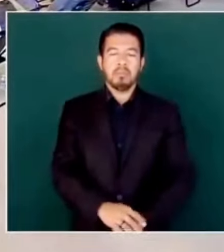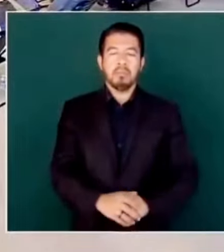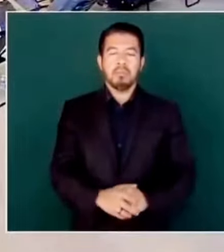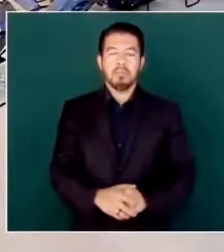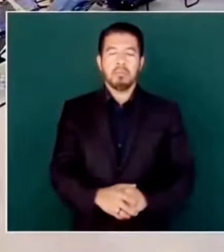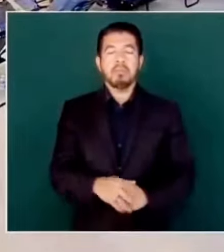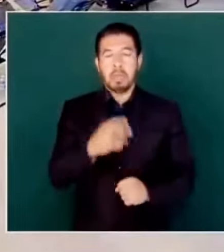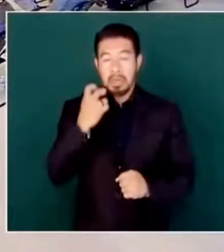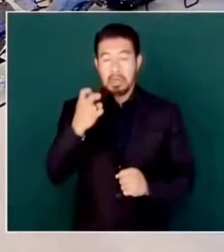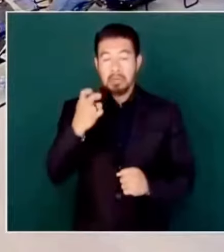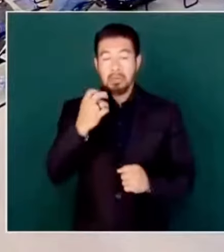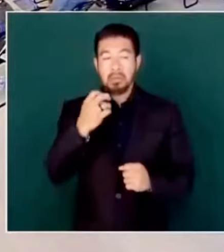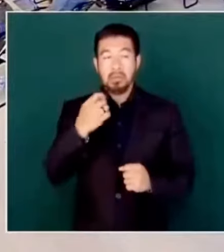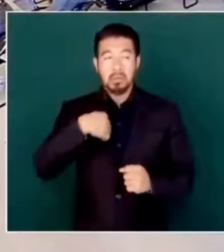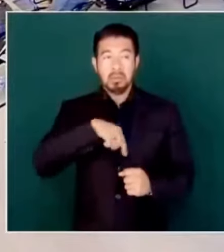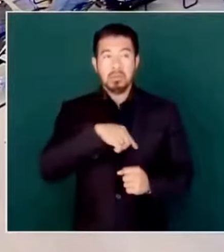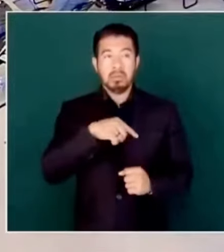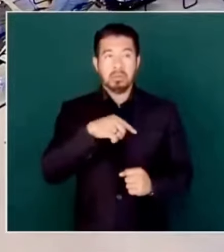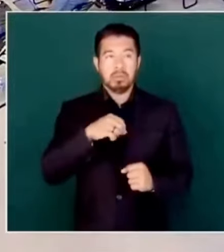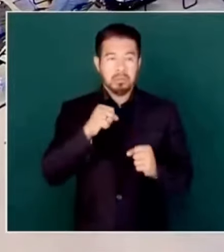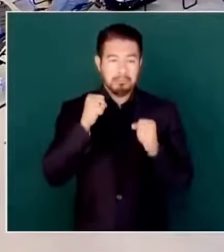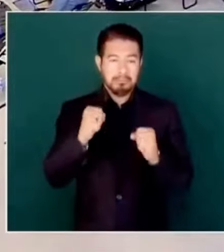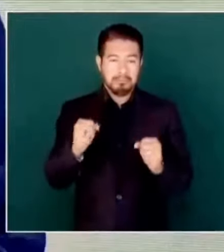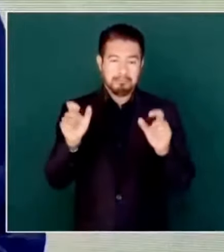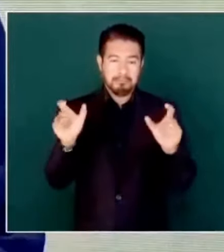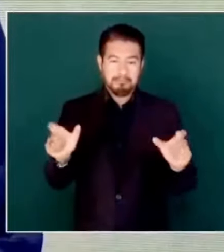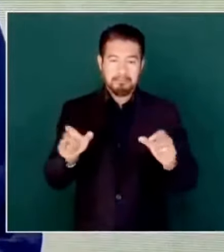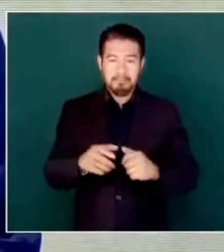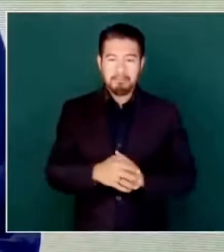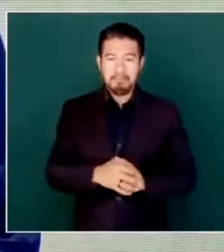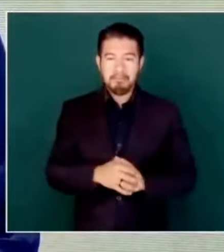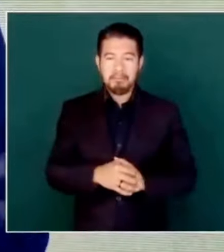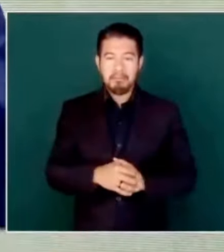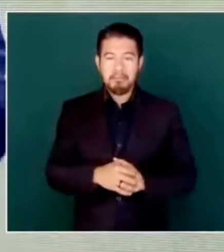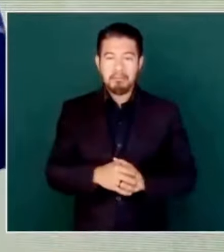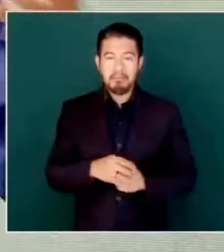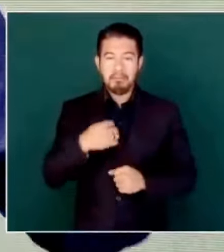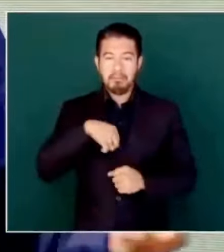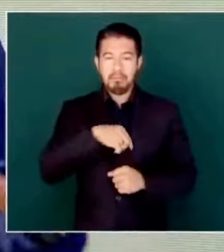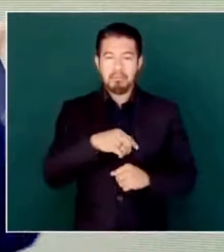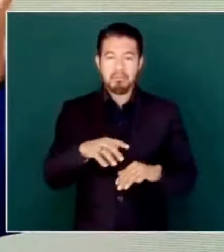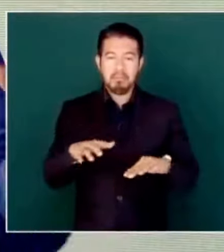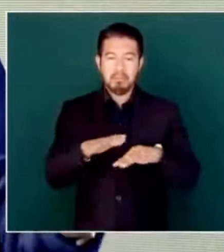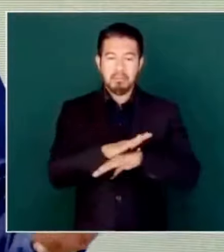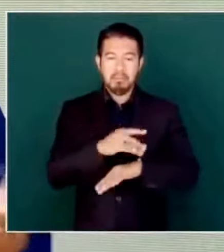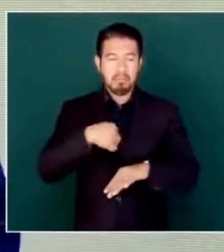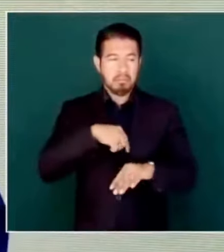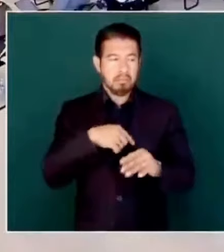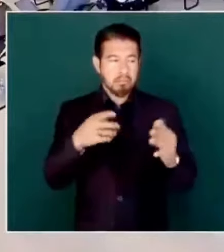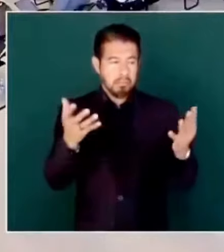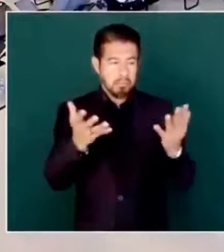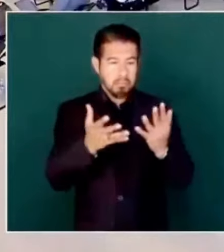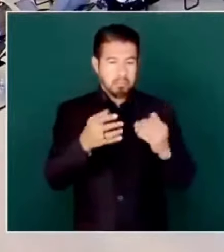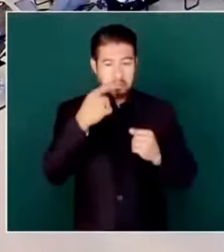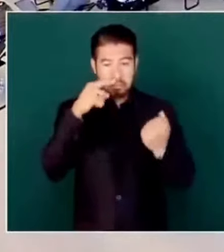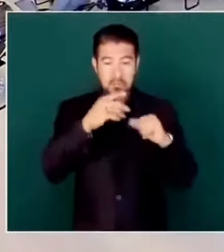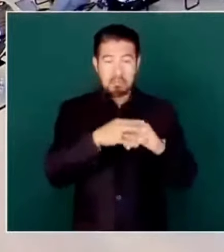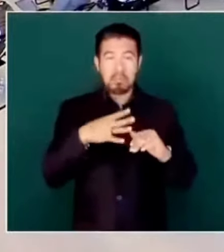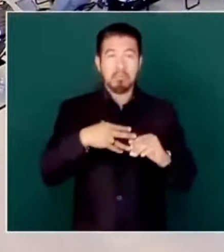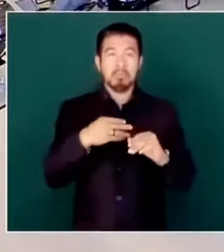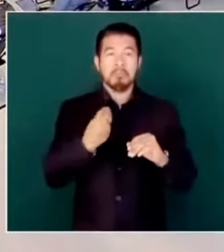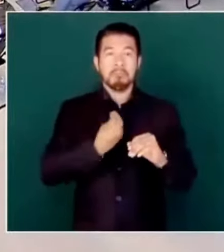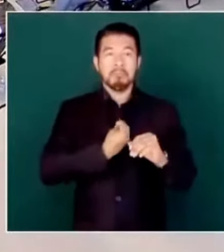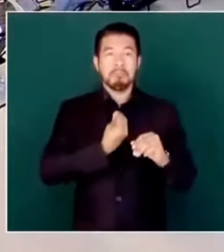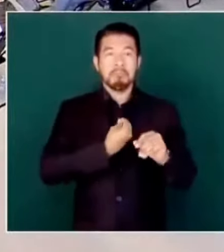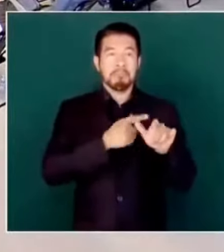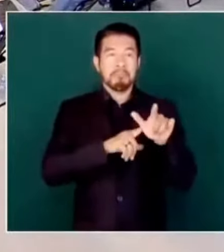seguro un cambio así. Por eso nosotros hemos resistido, porque son